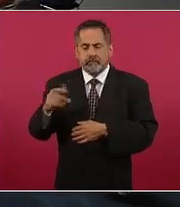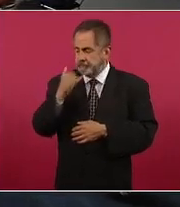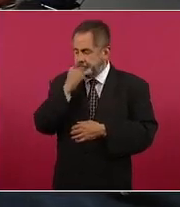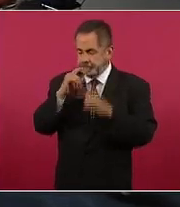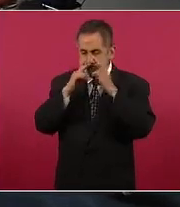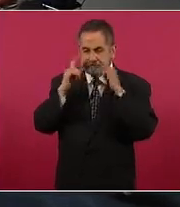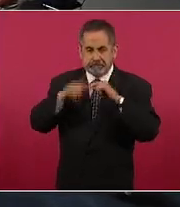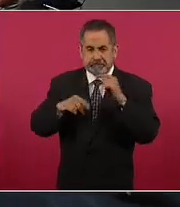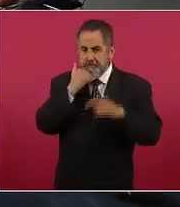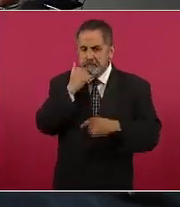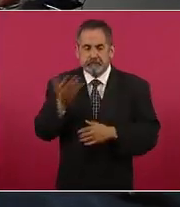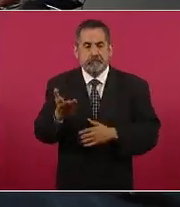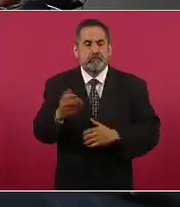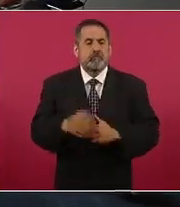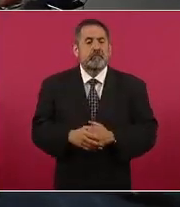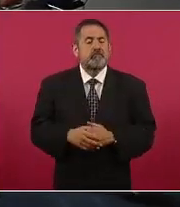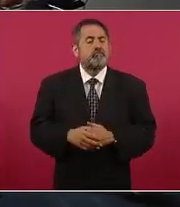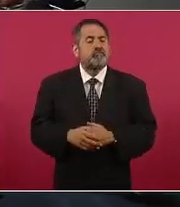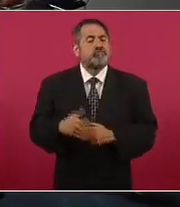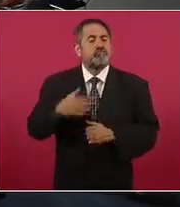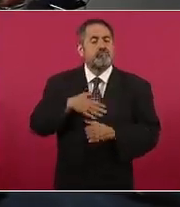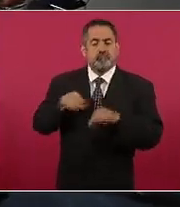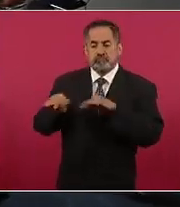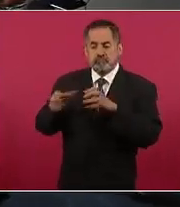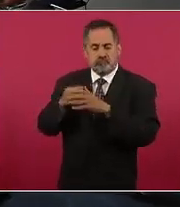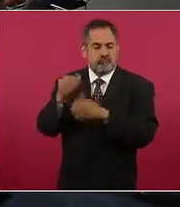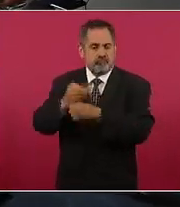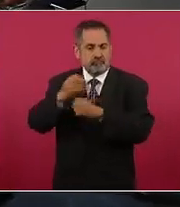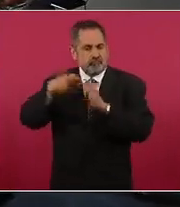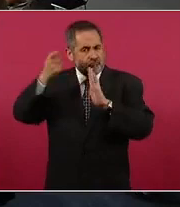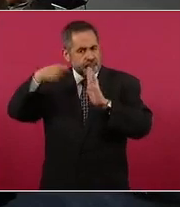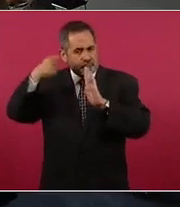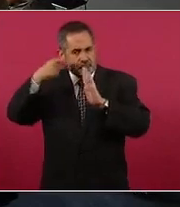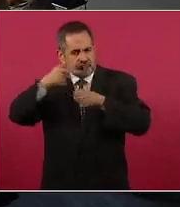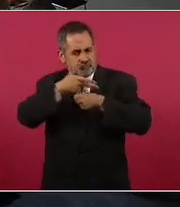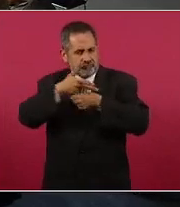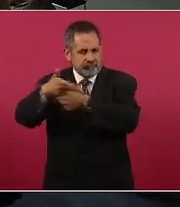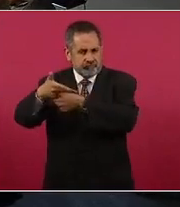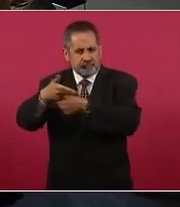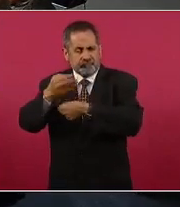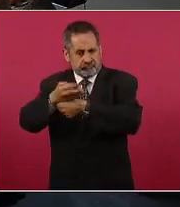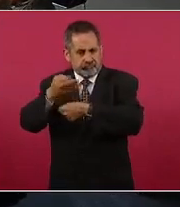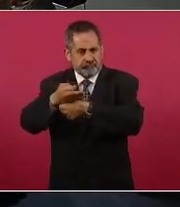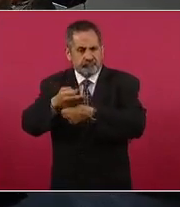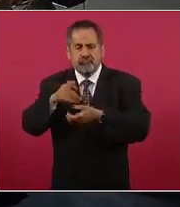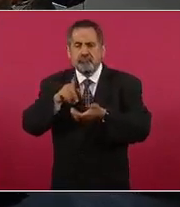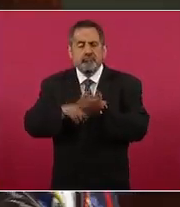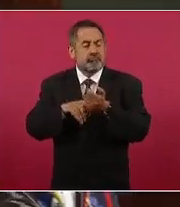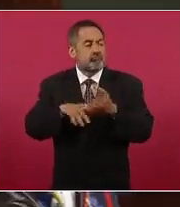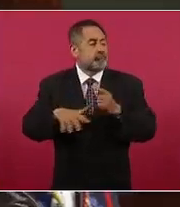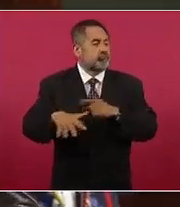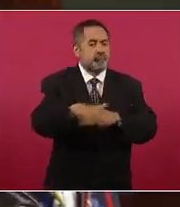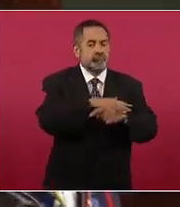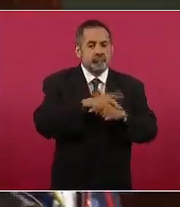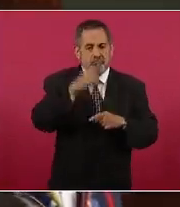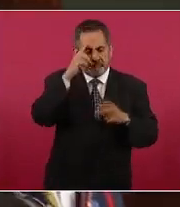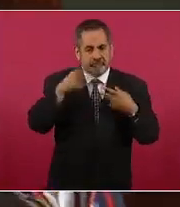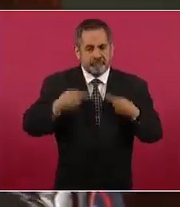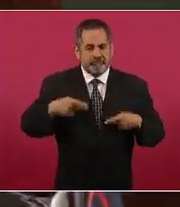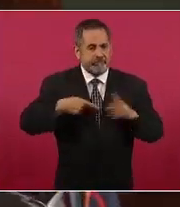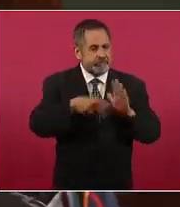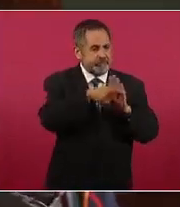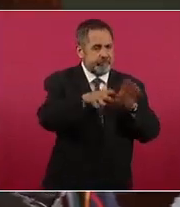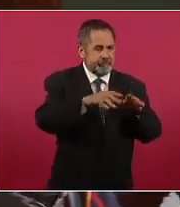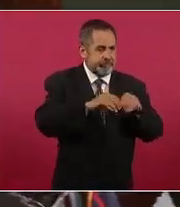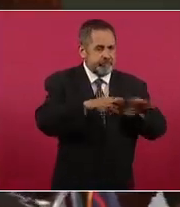preguntar estamos haciendo un documental actualmente sobre la situación para periodistas en México